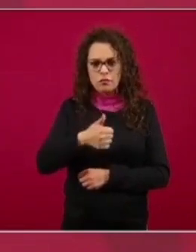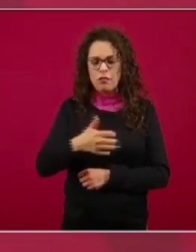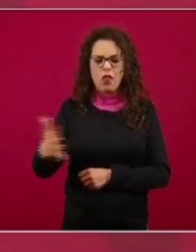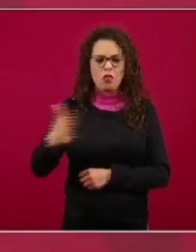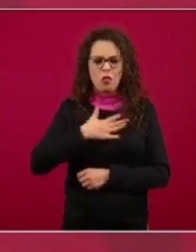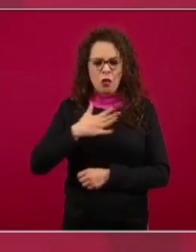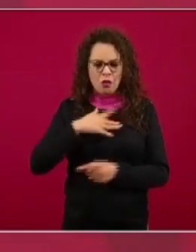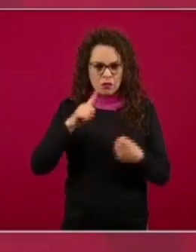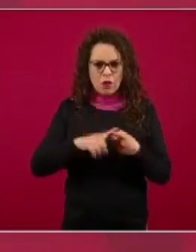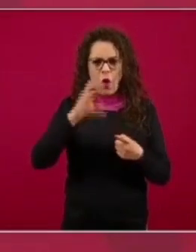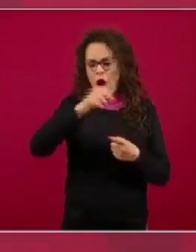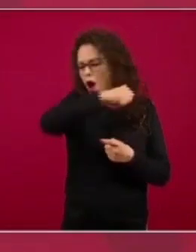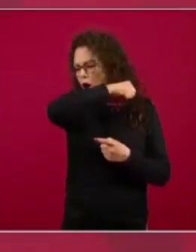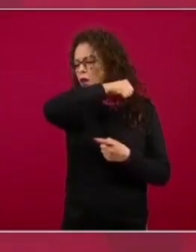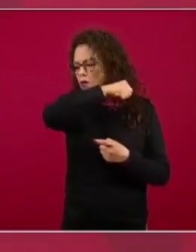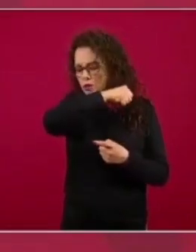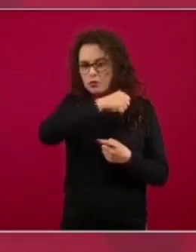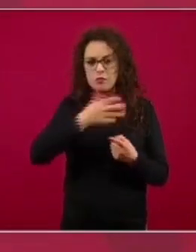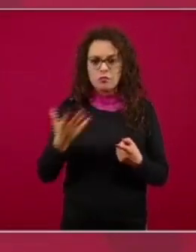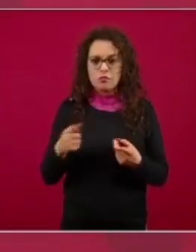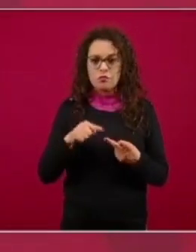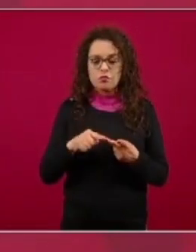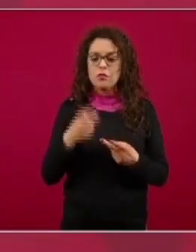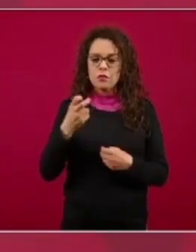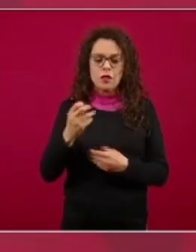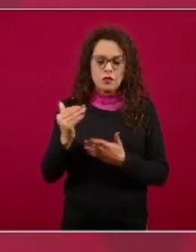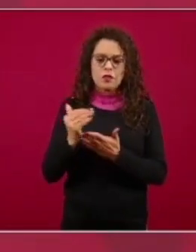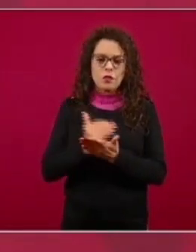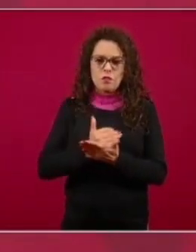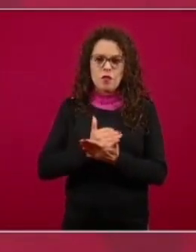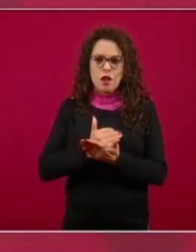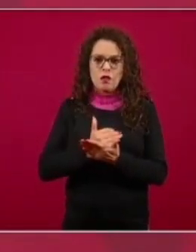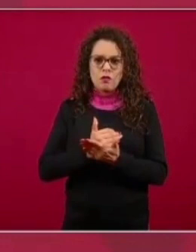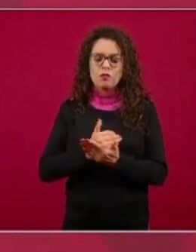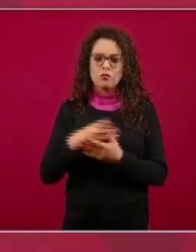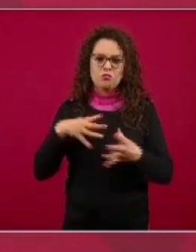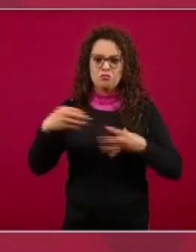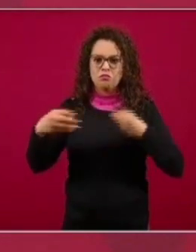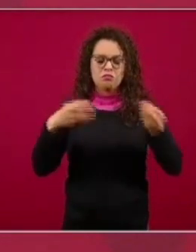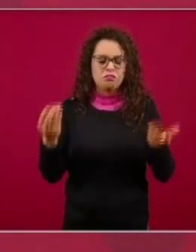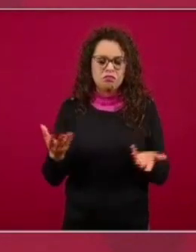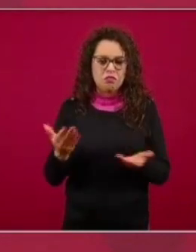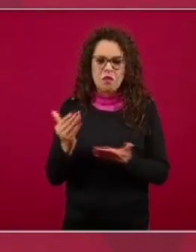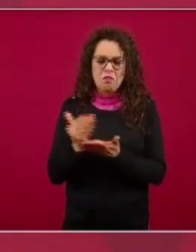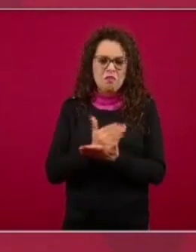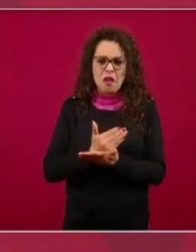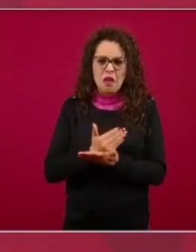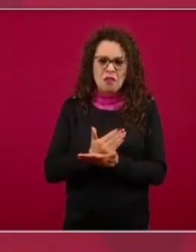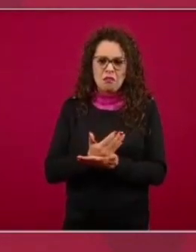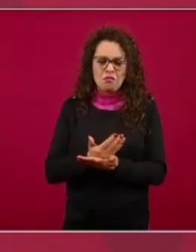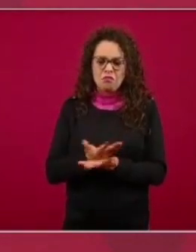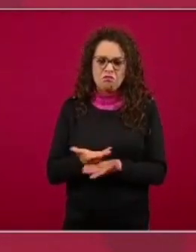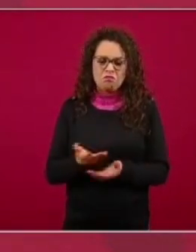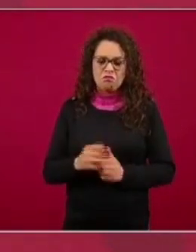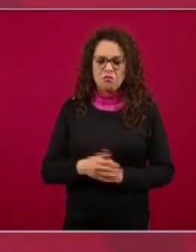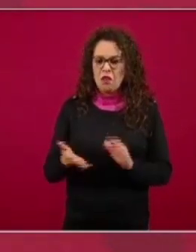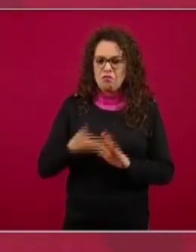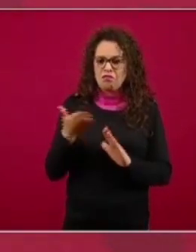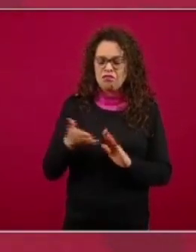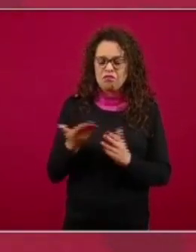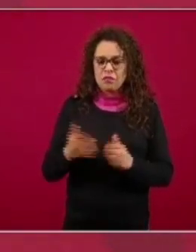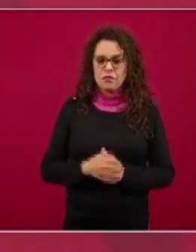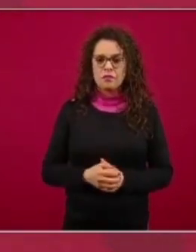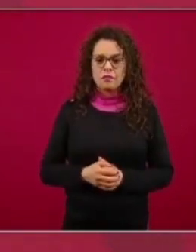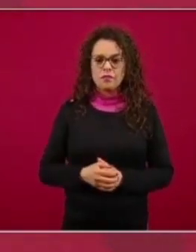tienen menor capacidad de transmitir y lo otro también por el hecho mismo de que son asintomáticos se ha